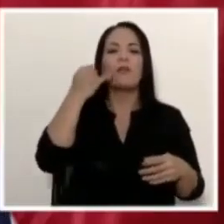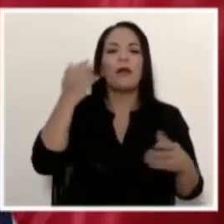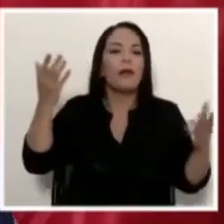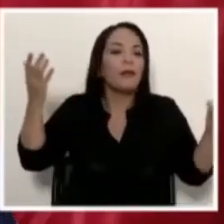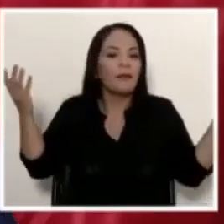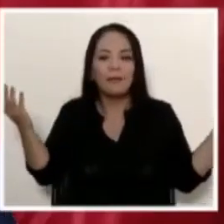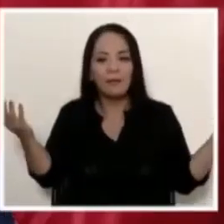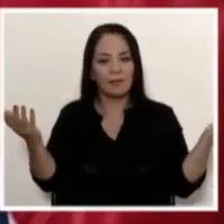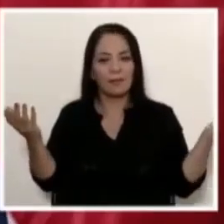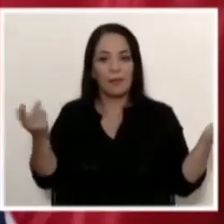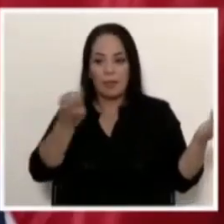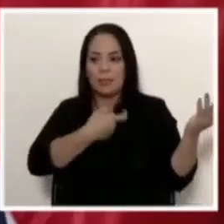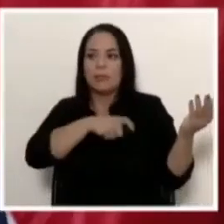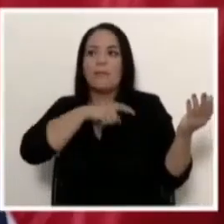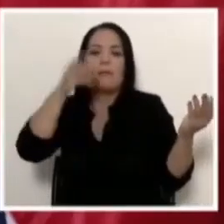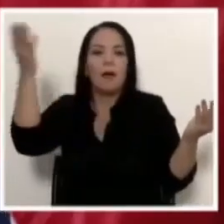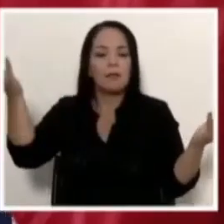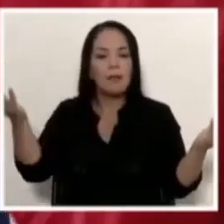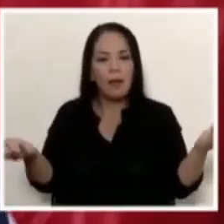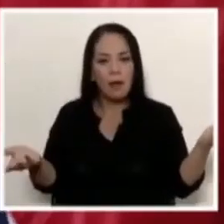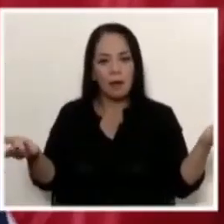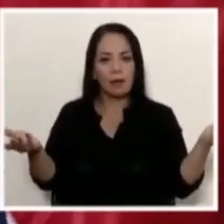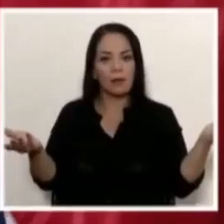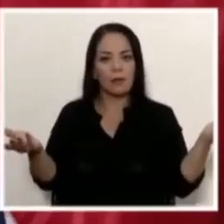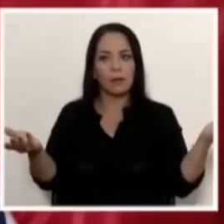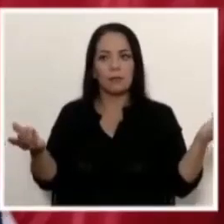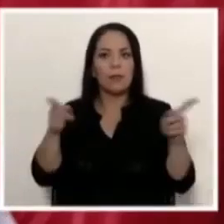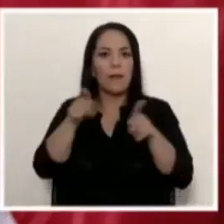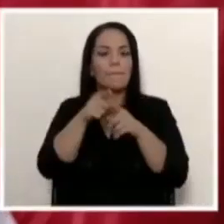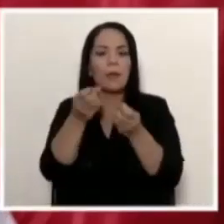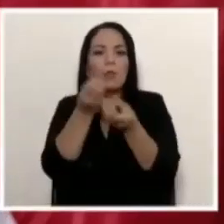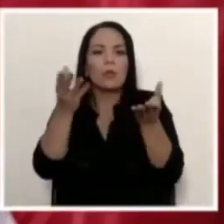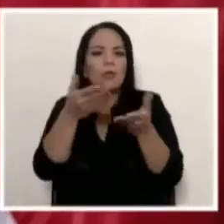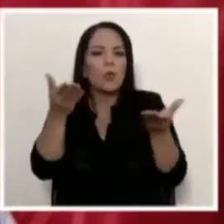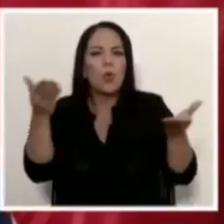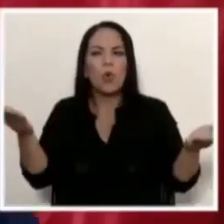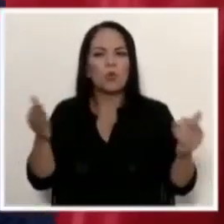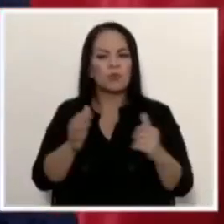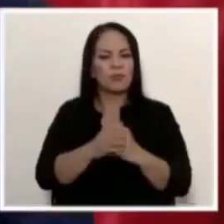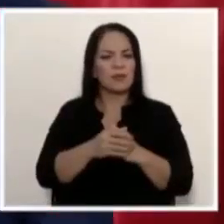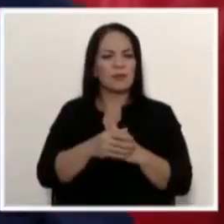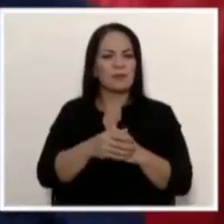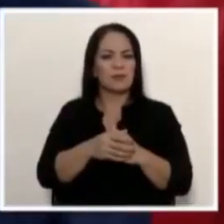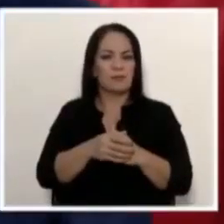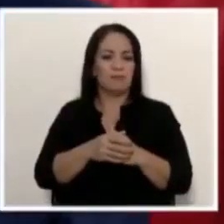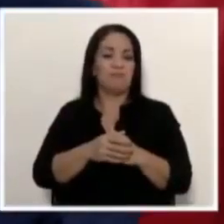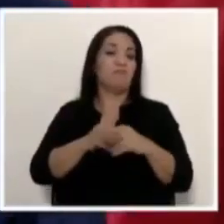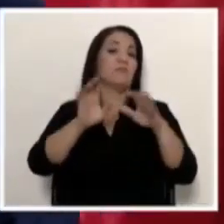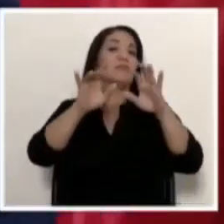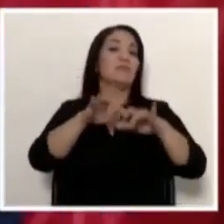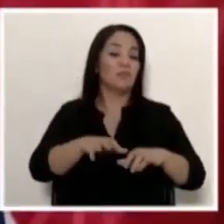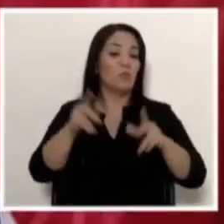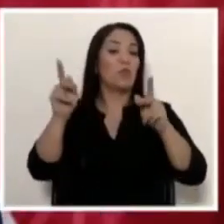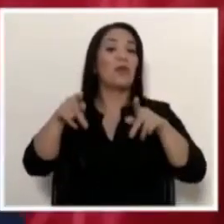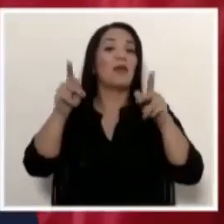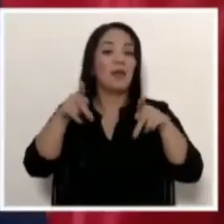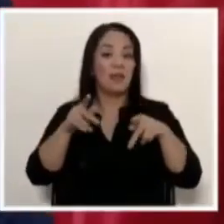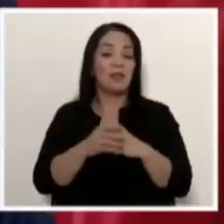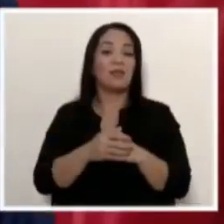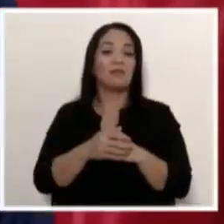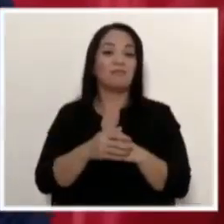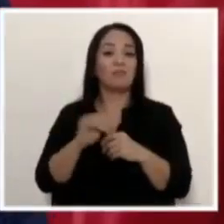y el mundo en España están sacando cosas, en muchos casos, escritas por gente como,